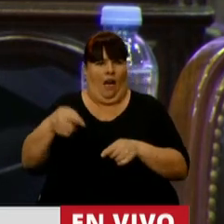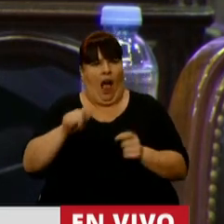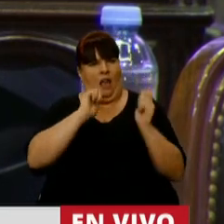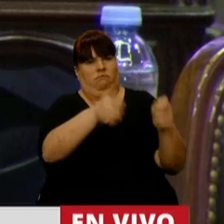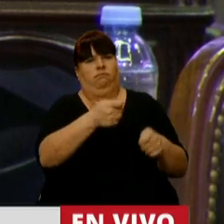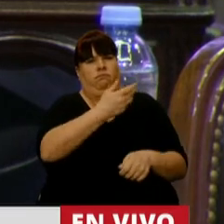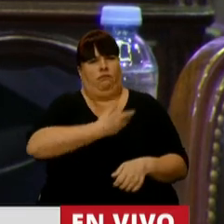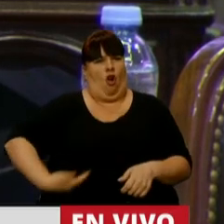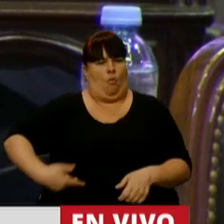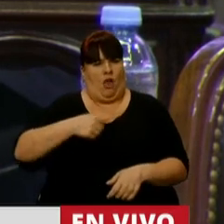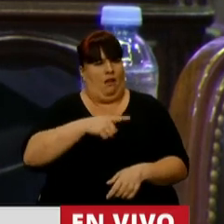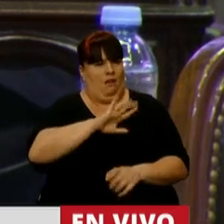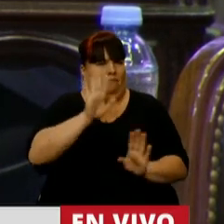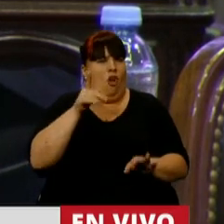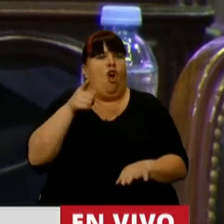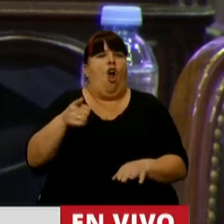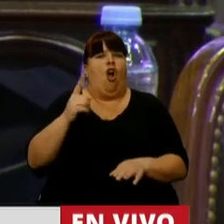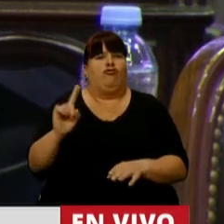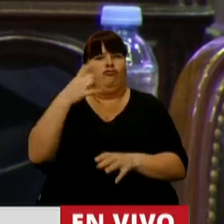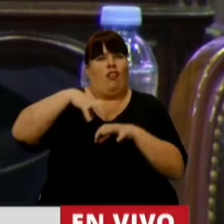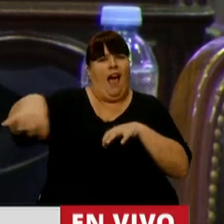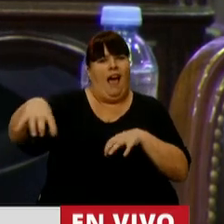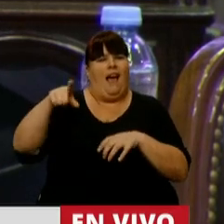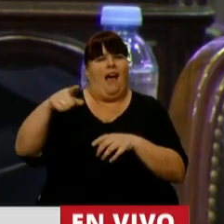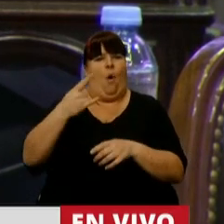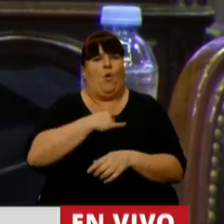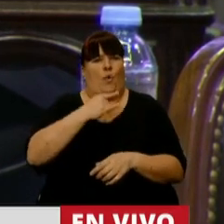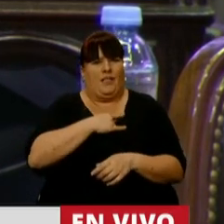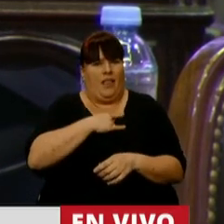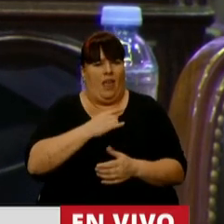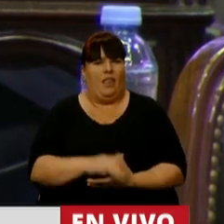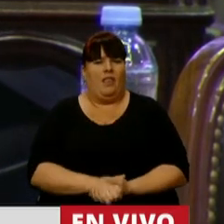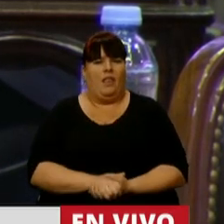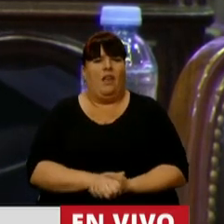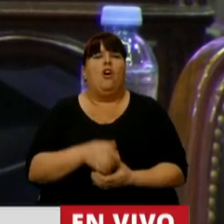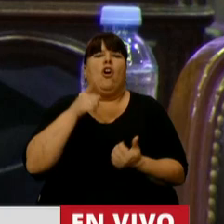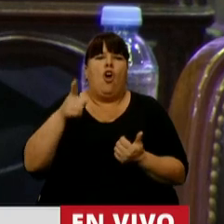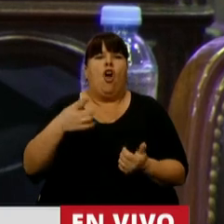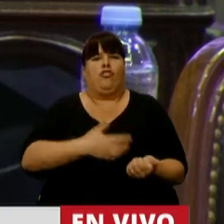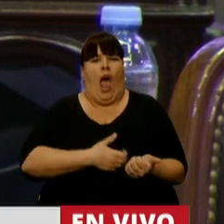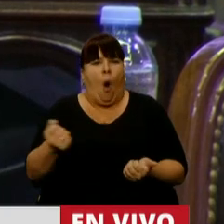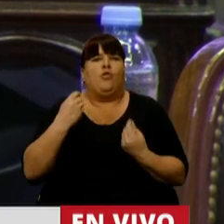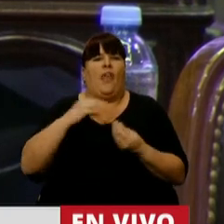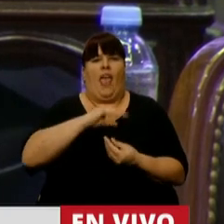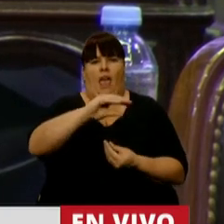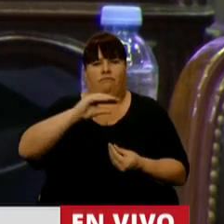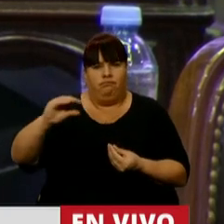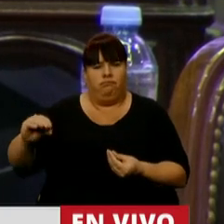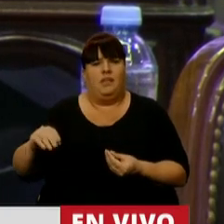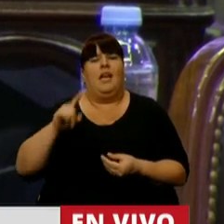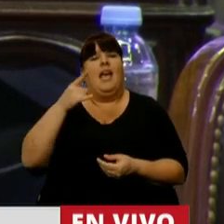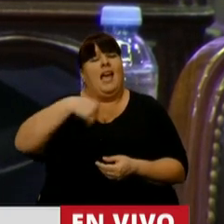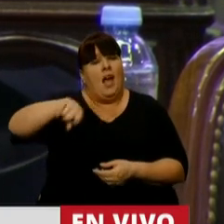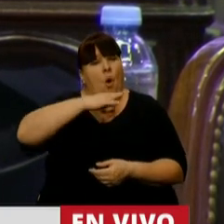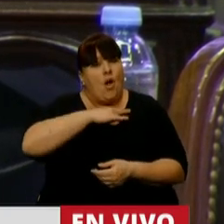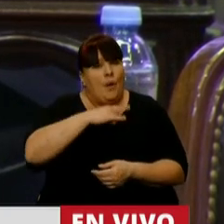Todo esto atenta directamente contra la autonomía y la autarquía universitaria. Atenta contra la justa distribución. Y pone a